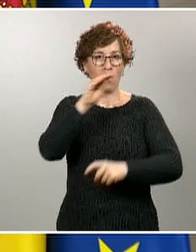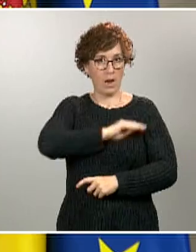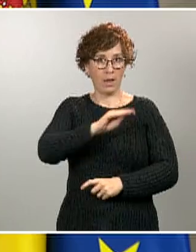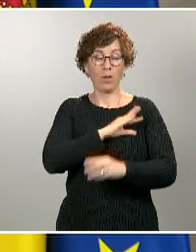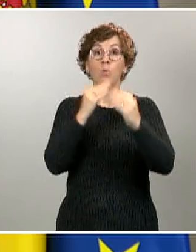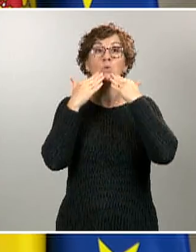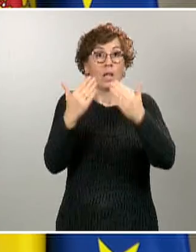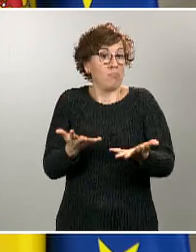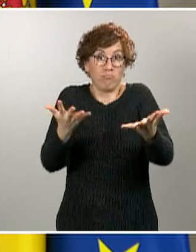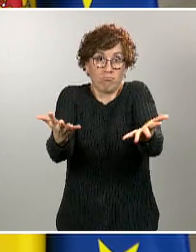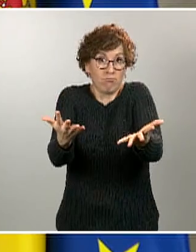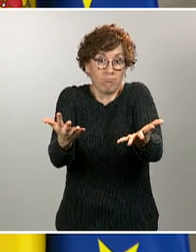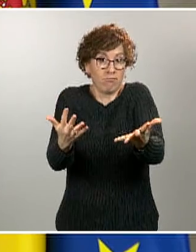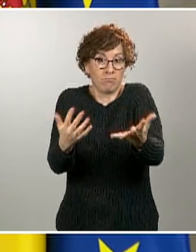su disposición o quedo a su disposición por si quieren alguna aclaración.